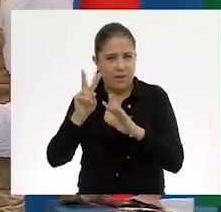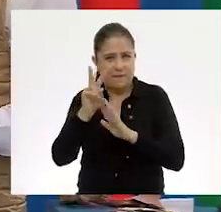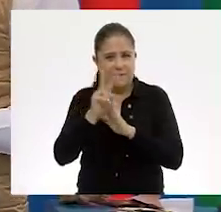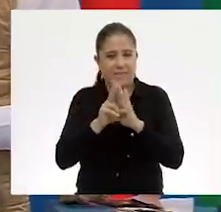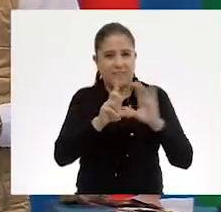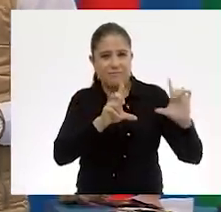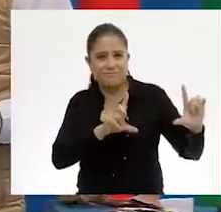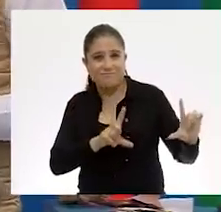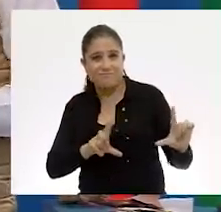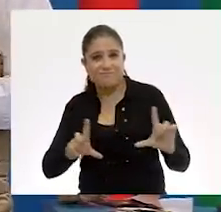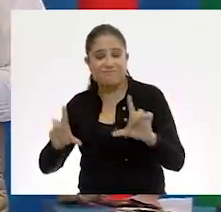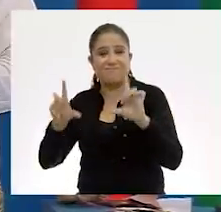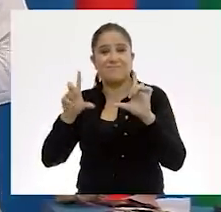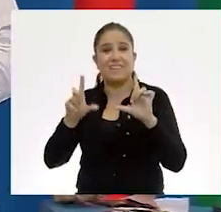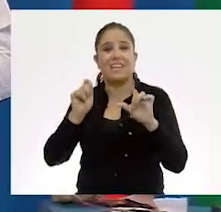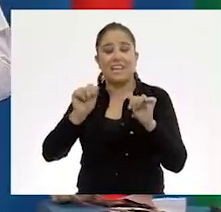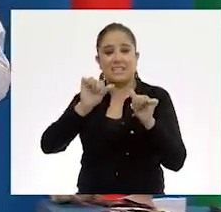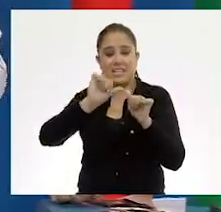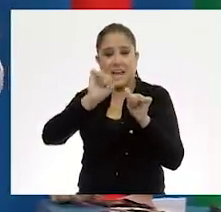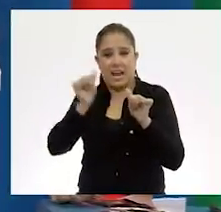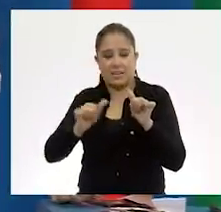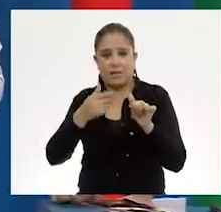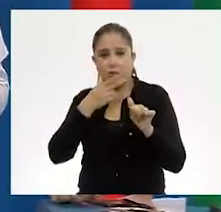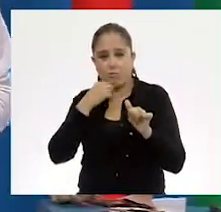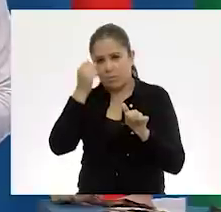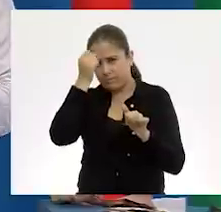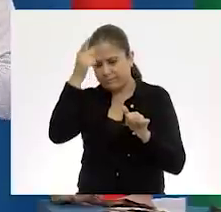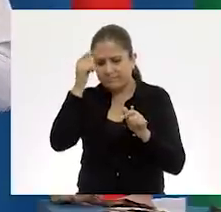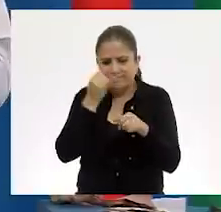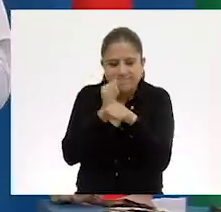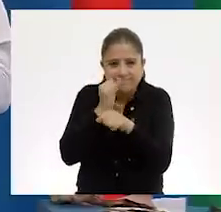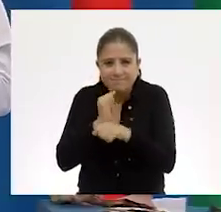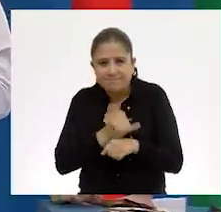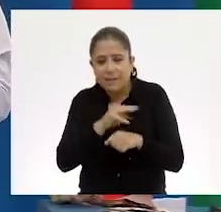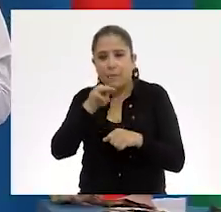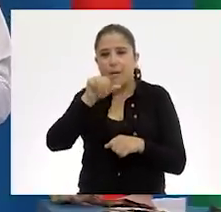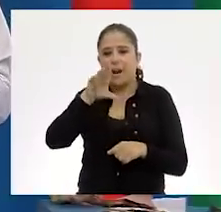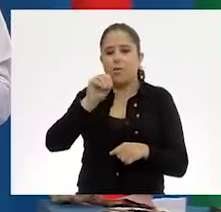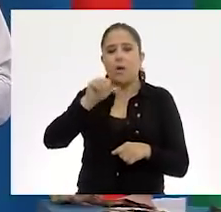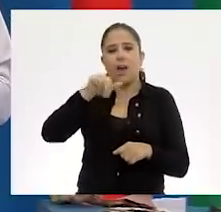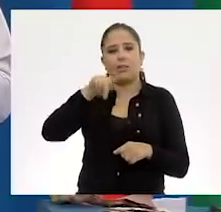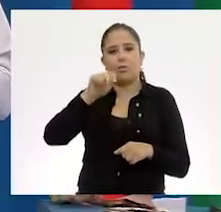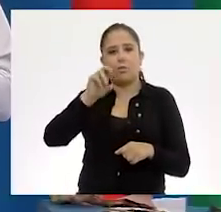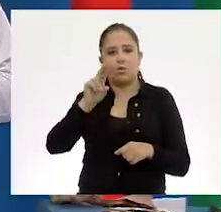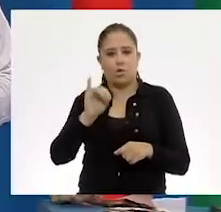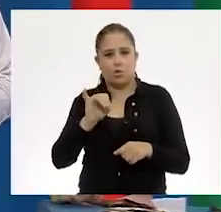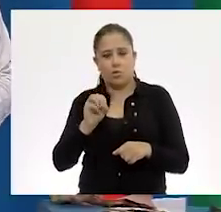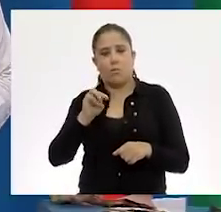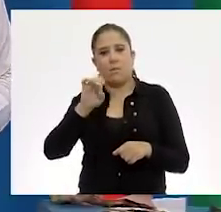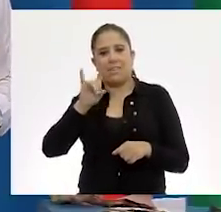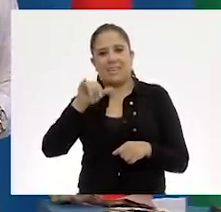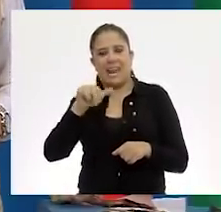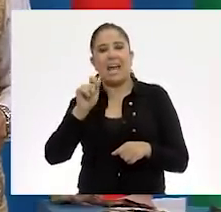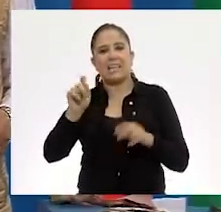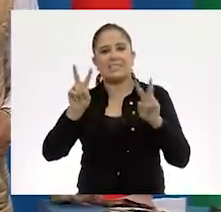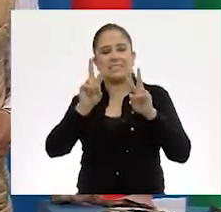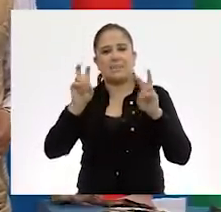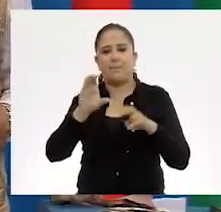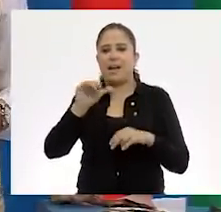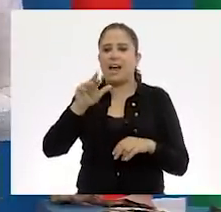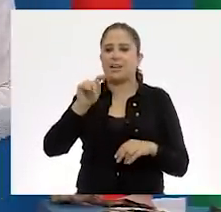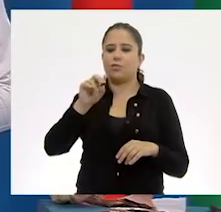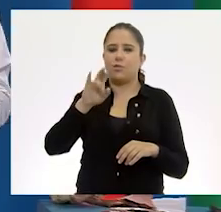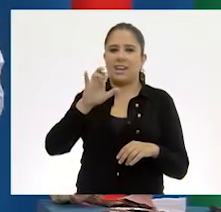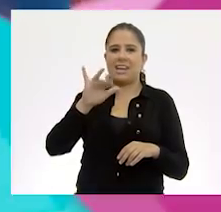videoclip, que es del escultor Marco Antonio Medina, que va a hablar sobre la cartonería tradicional